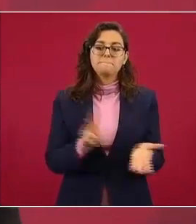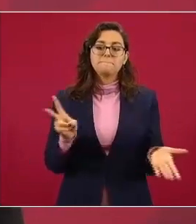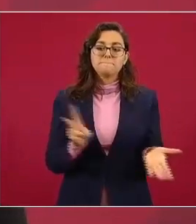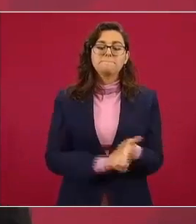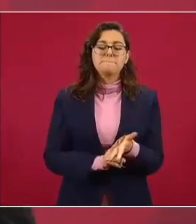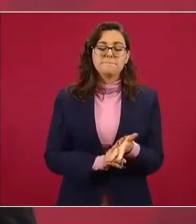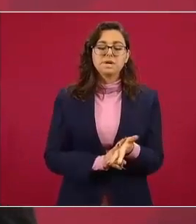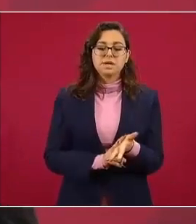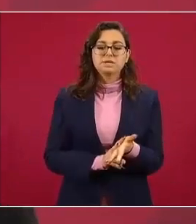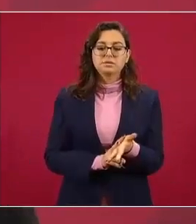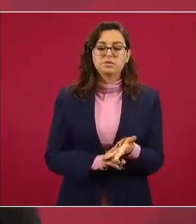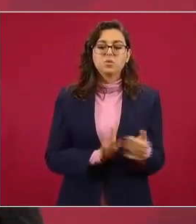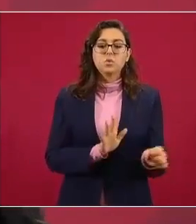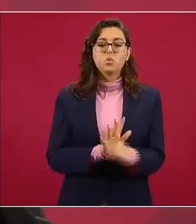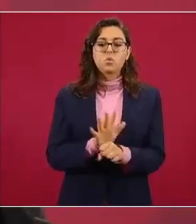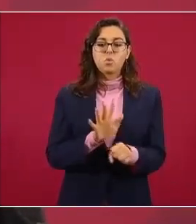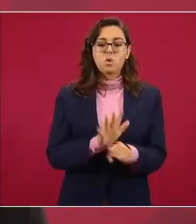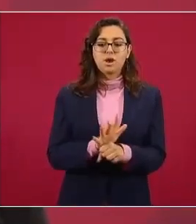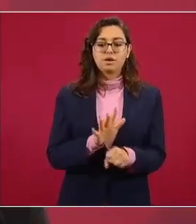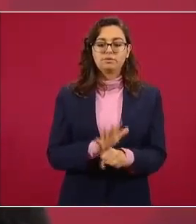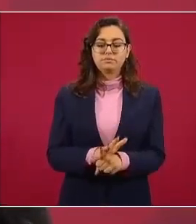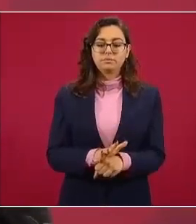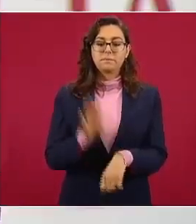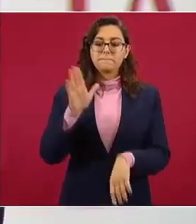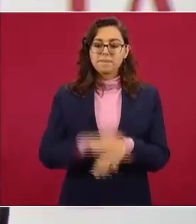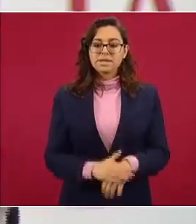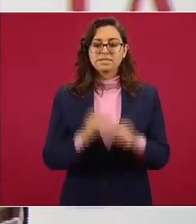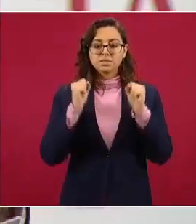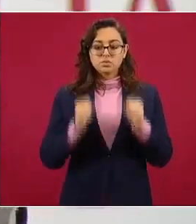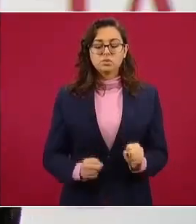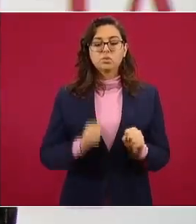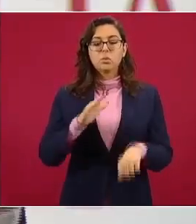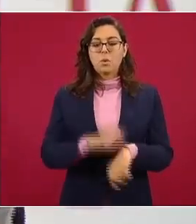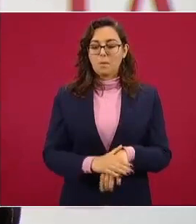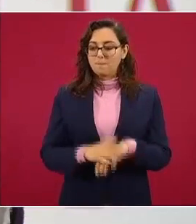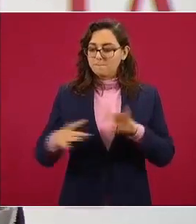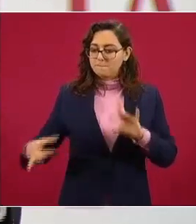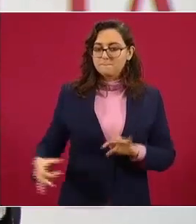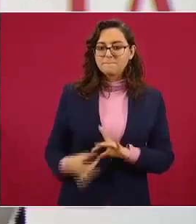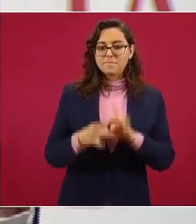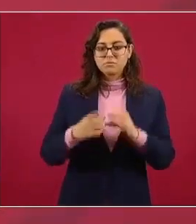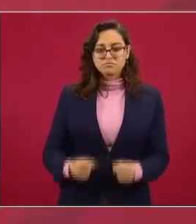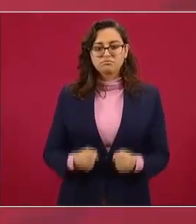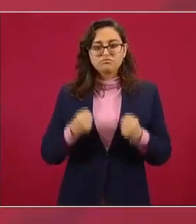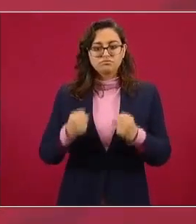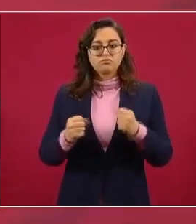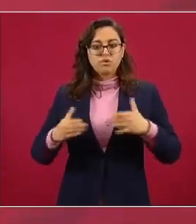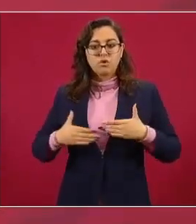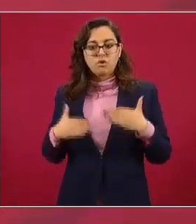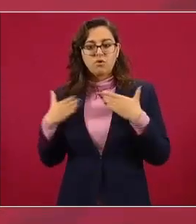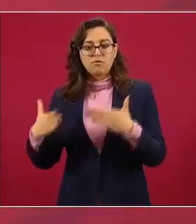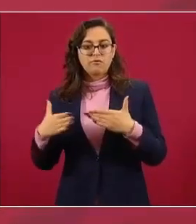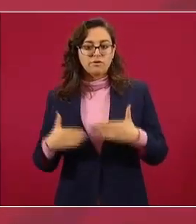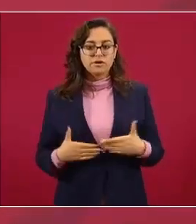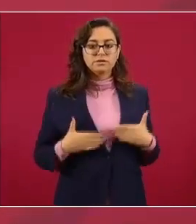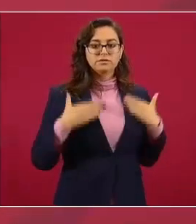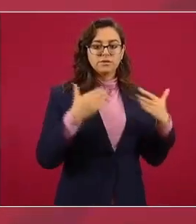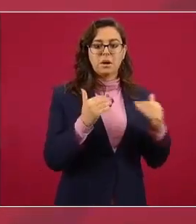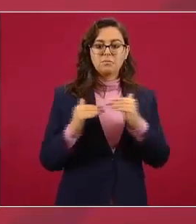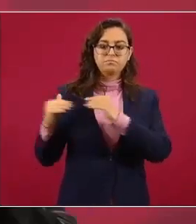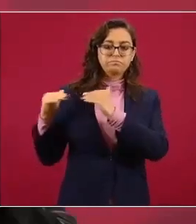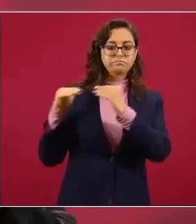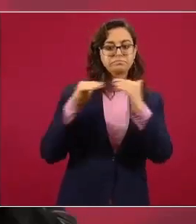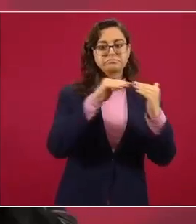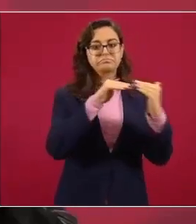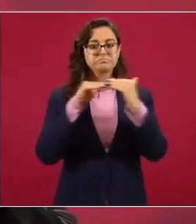que es salvaguardar apuntalar y fortalecer la base de confianza entre los dos países como iguales